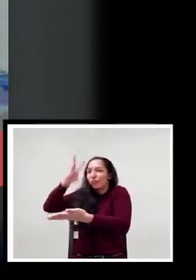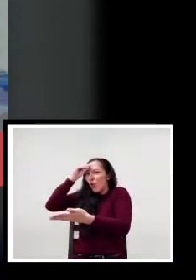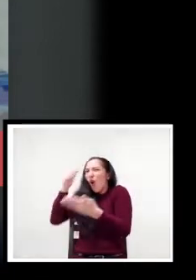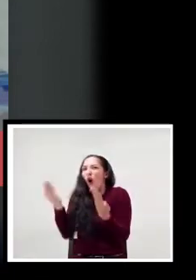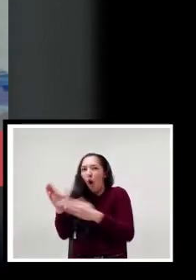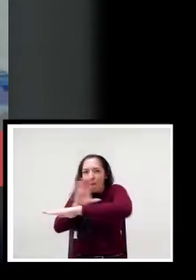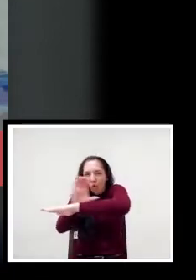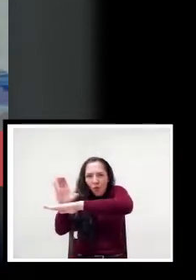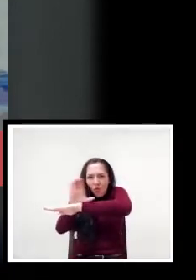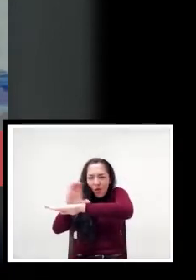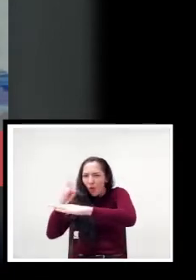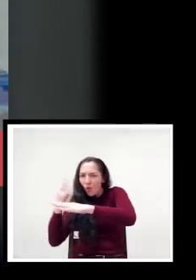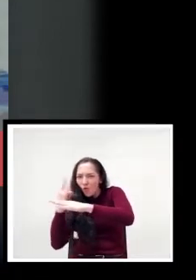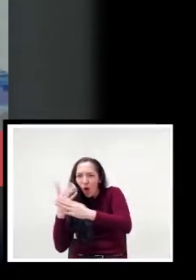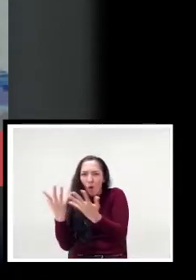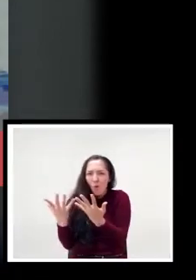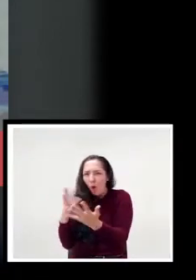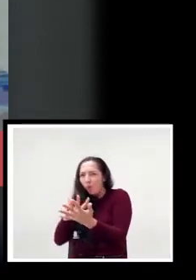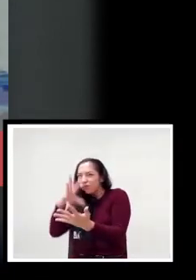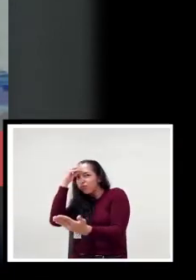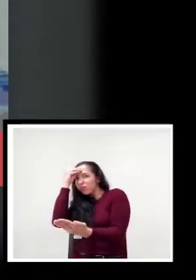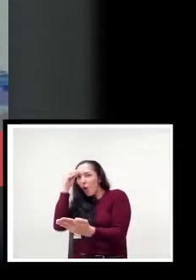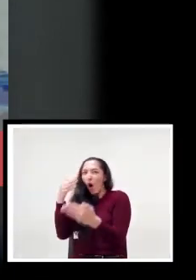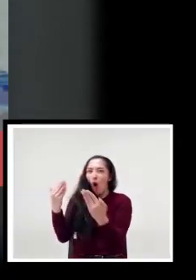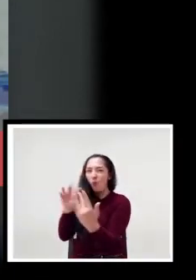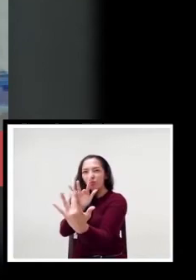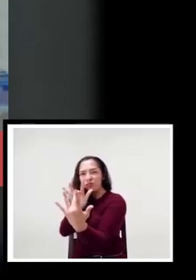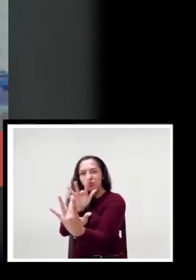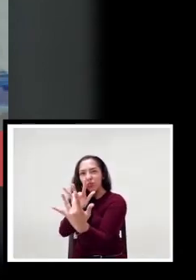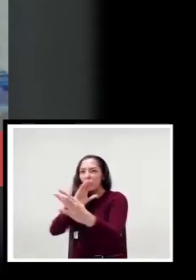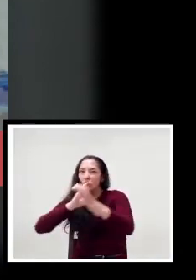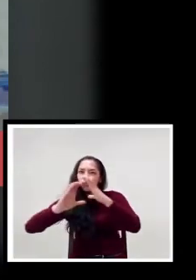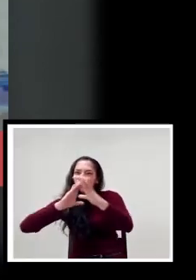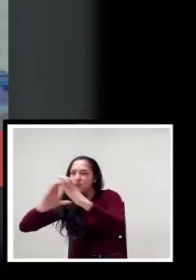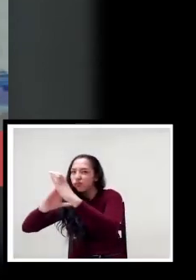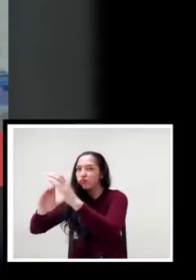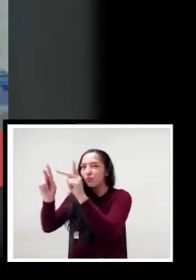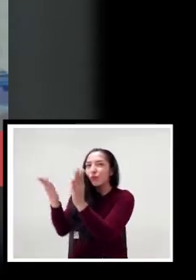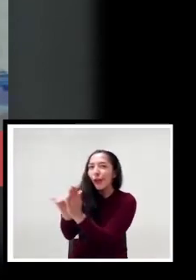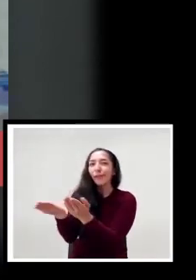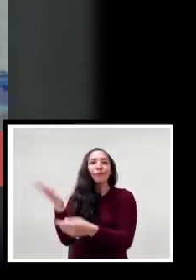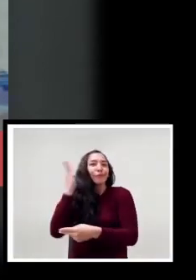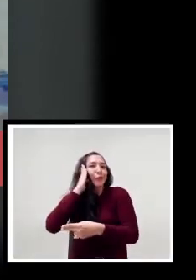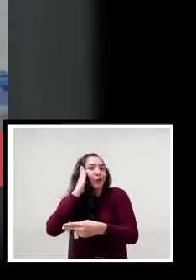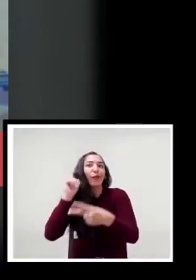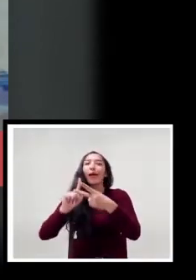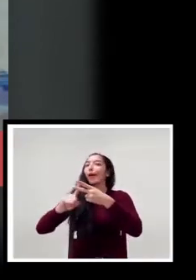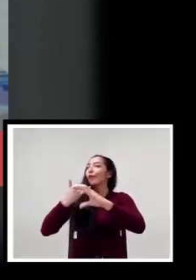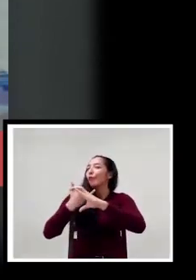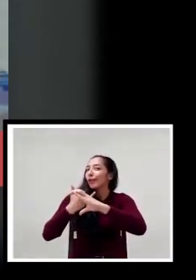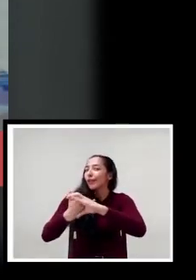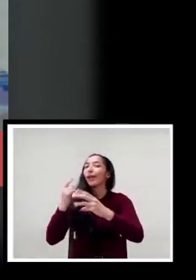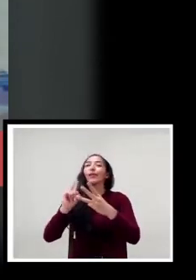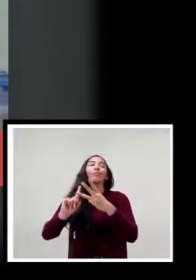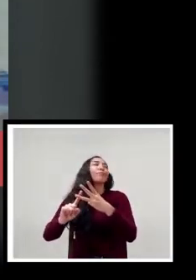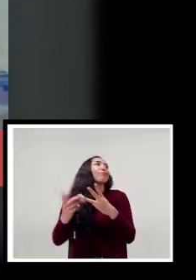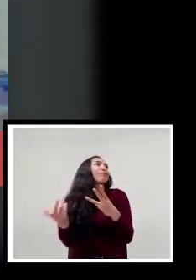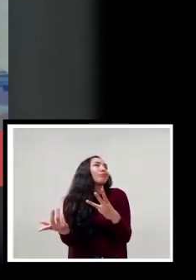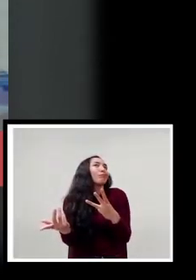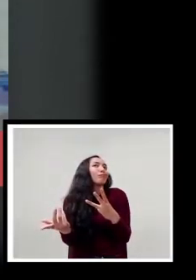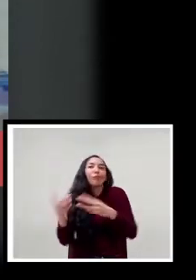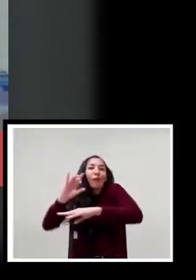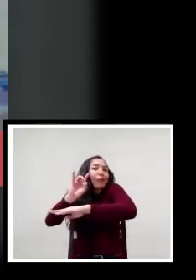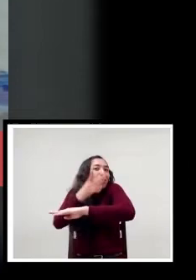hacer uso del computador y tratar de comunicarse con los estudiantes por teléfono, por WhatsApp